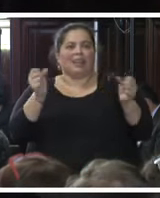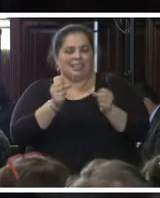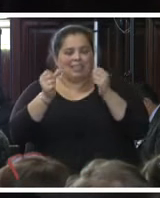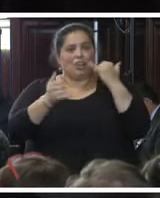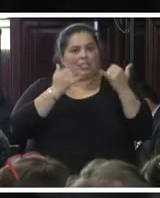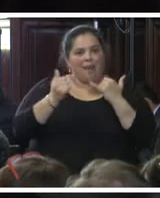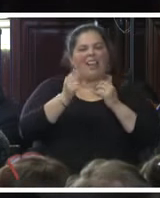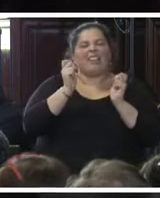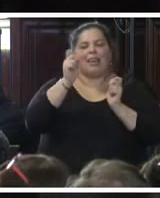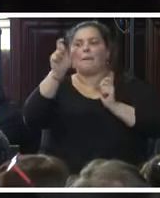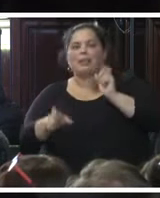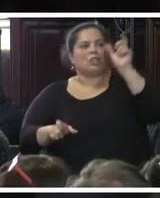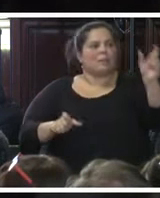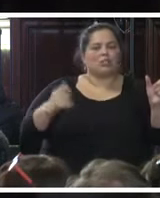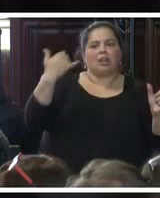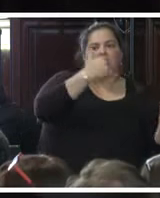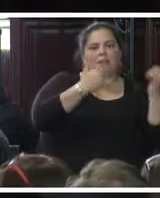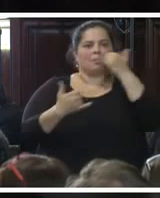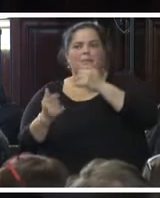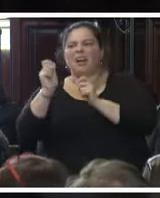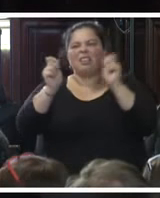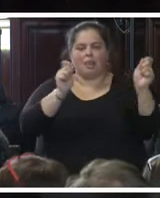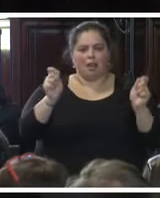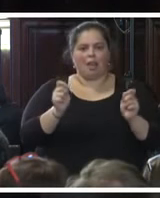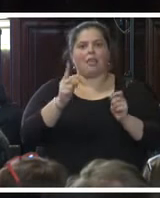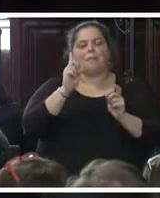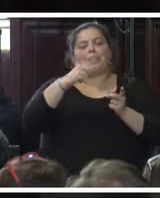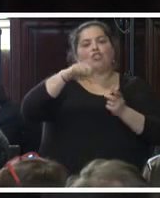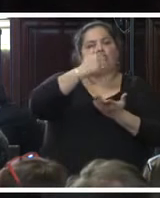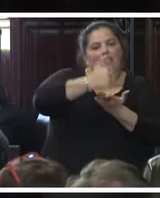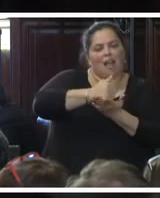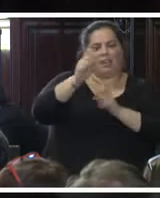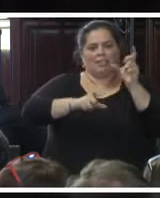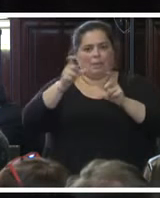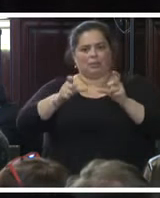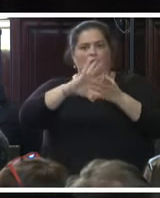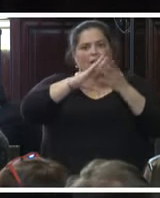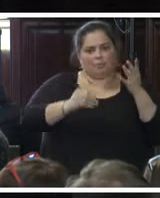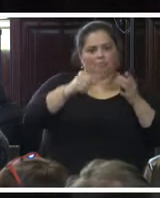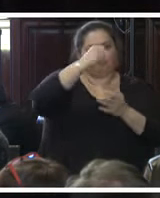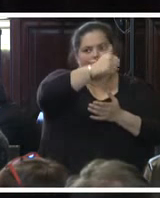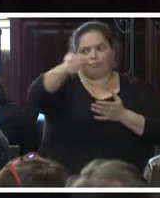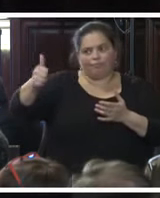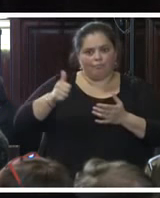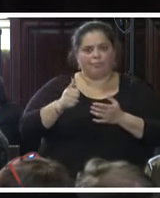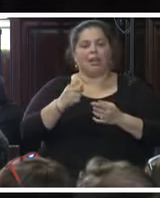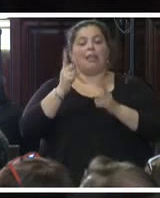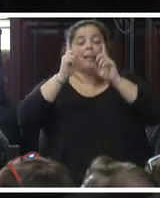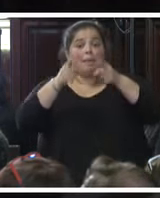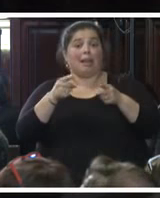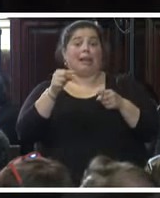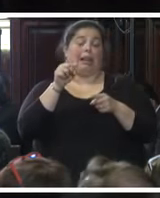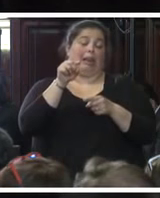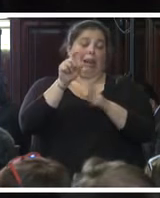intercomunicaron, la ubicación de las mismas que era otro dato relevante, tanto en lo que correspondía a las víctimas